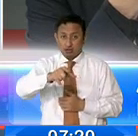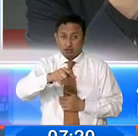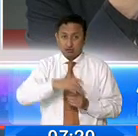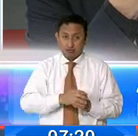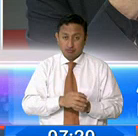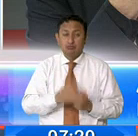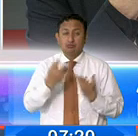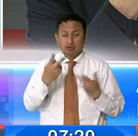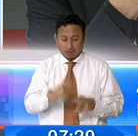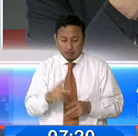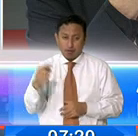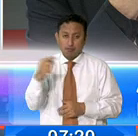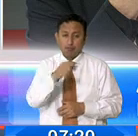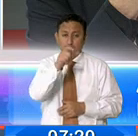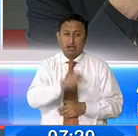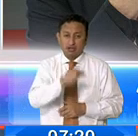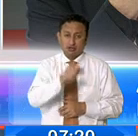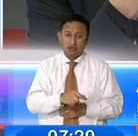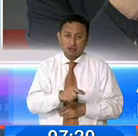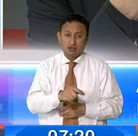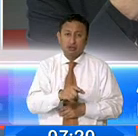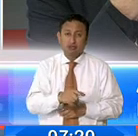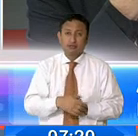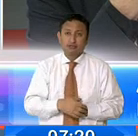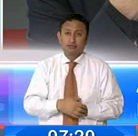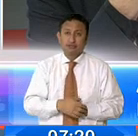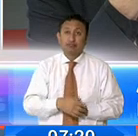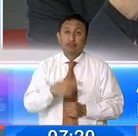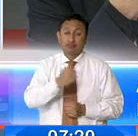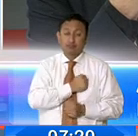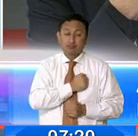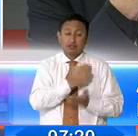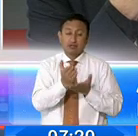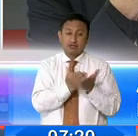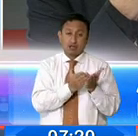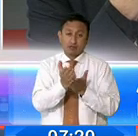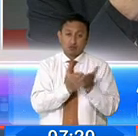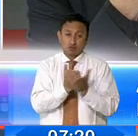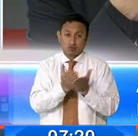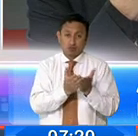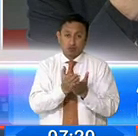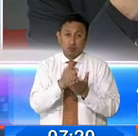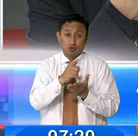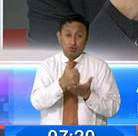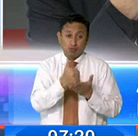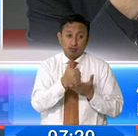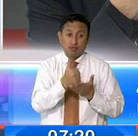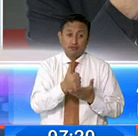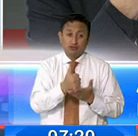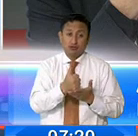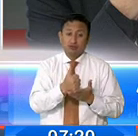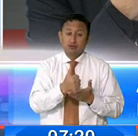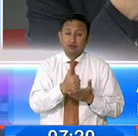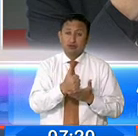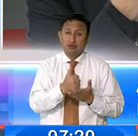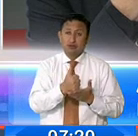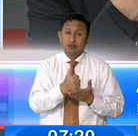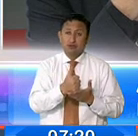corresponden al número de usuarios de nuestros servicios que también se benefician de estas